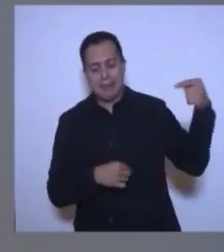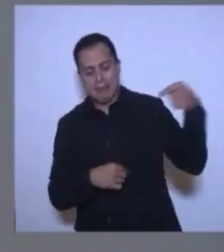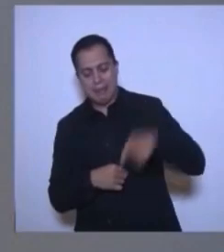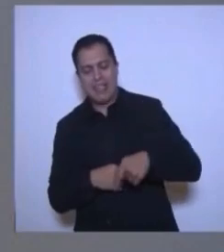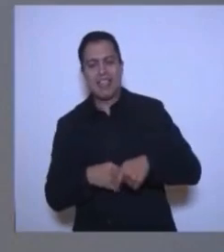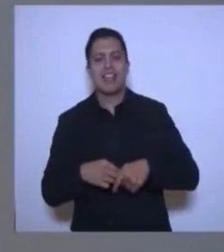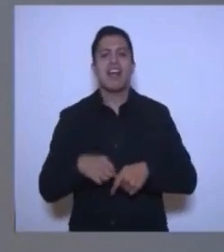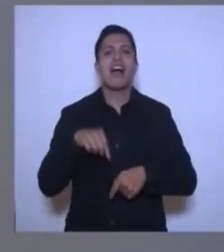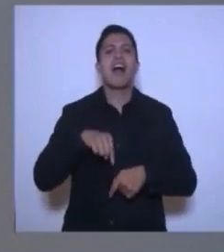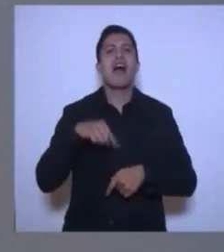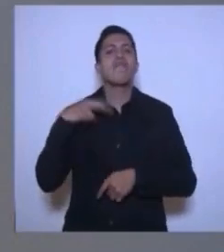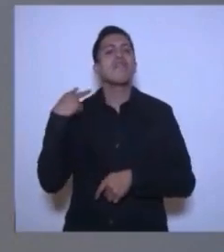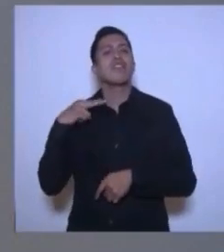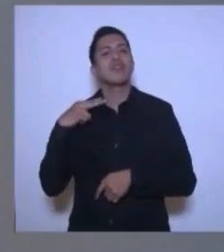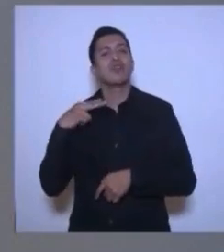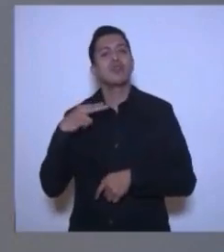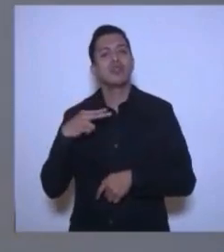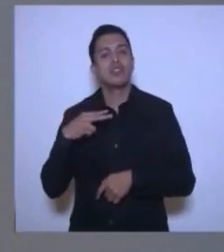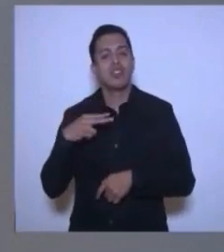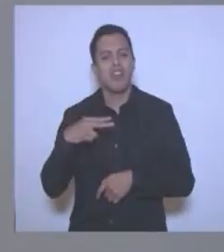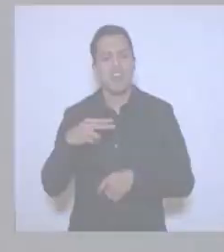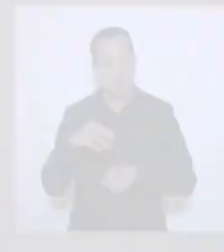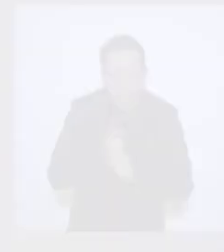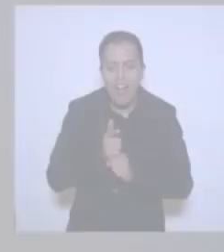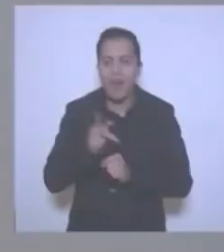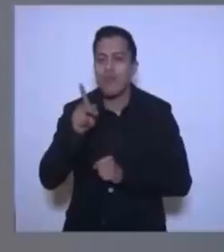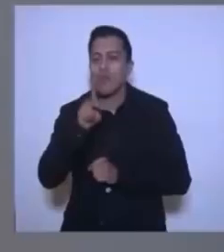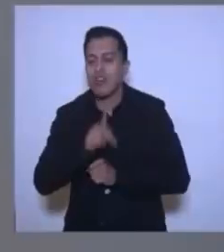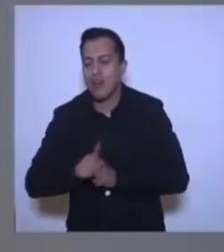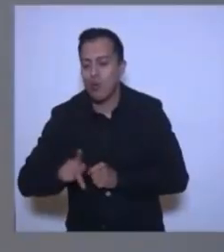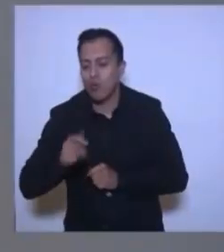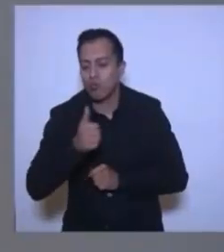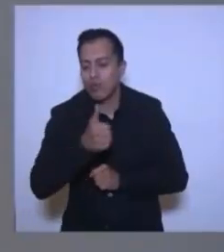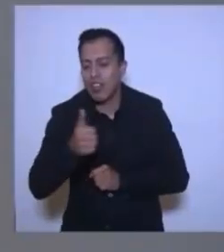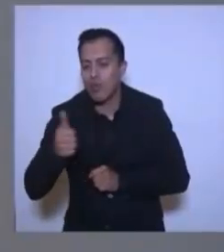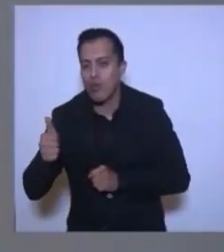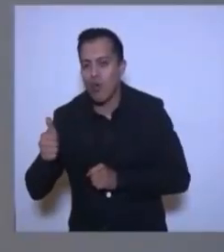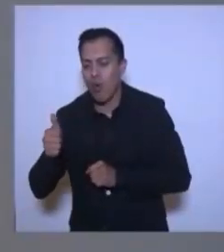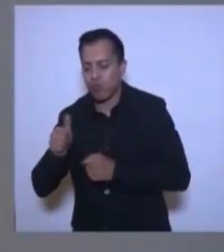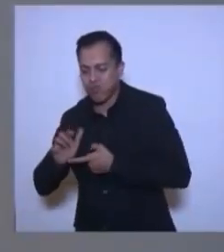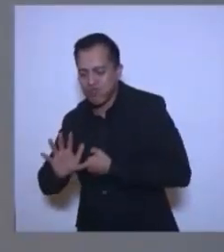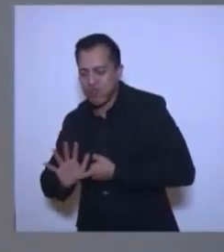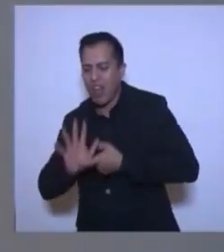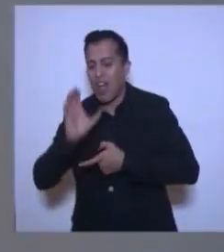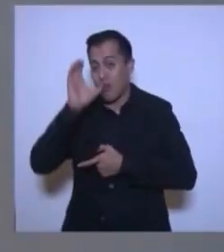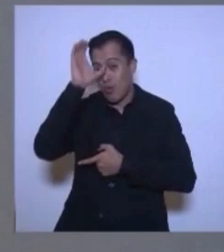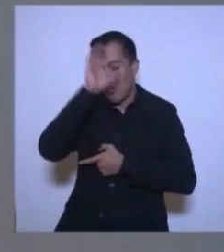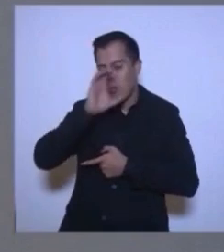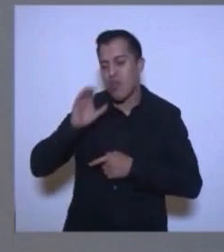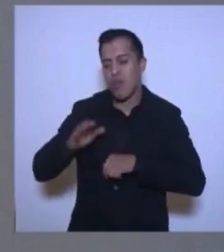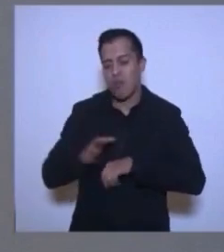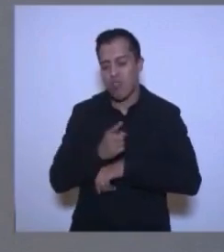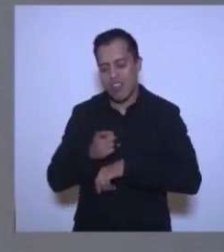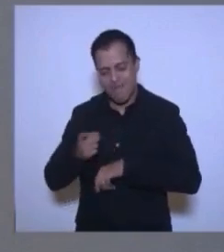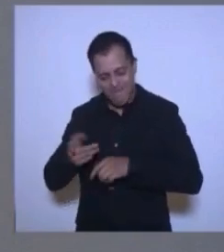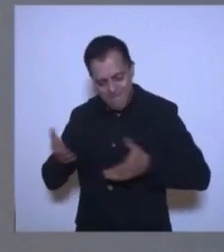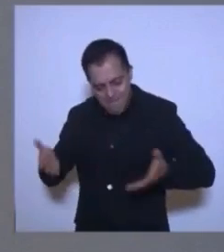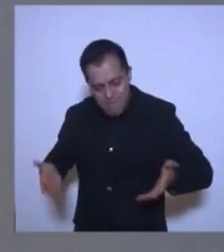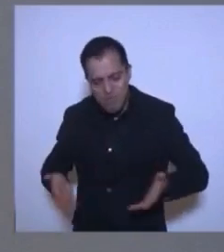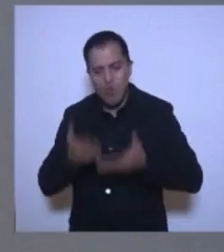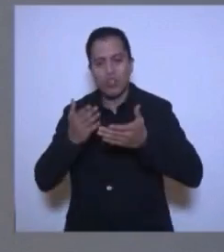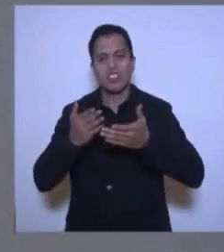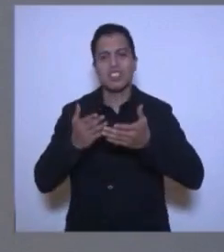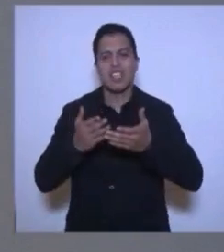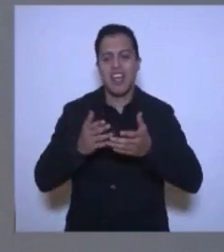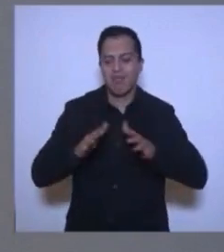tiempos? Los de transformación. La cultura es motor de la transformación de la